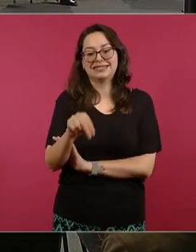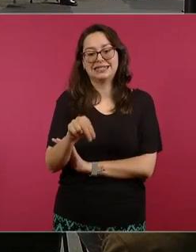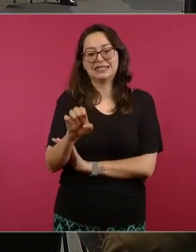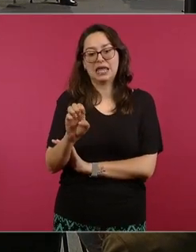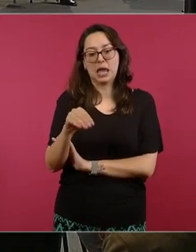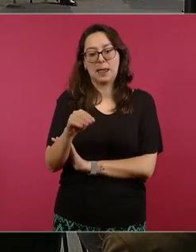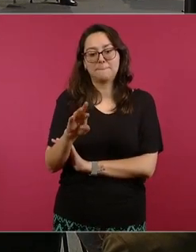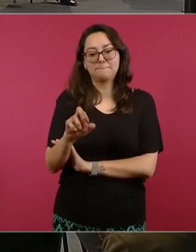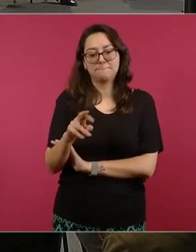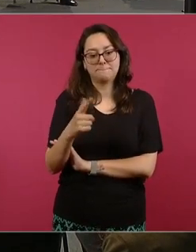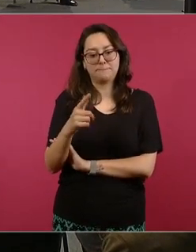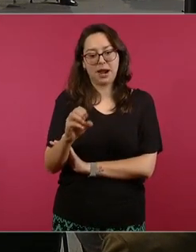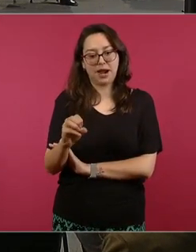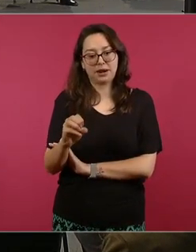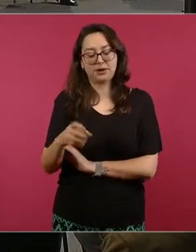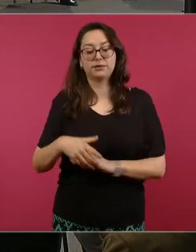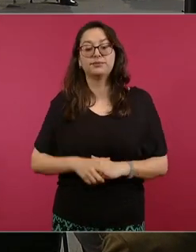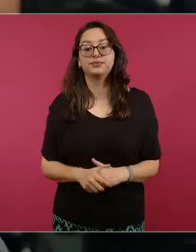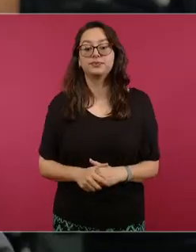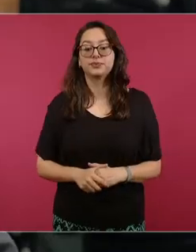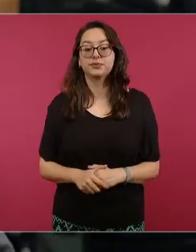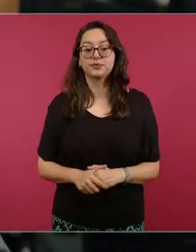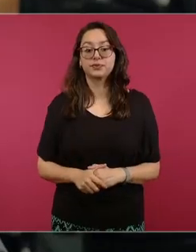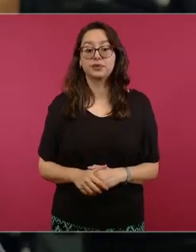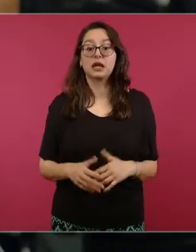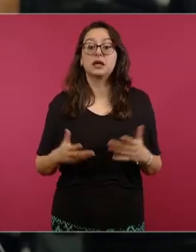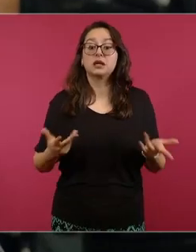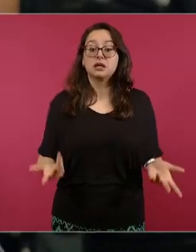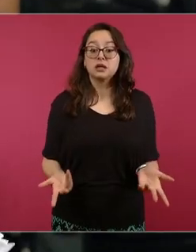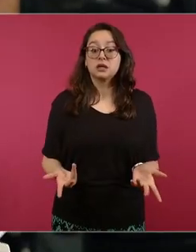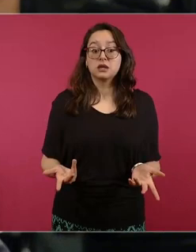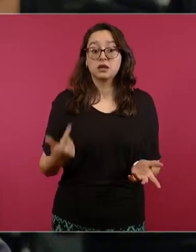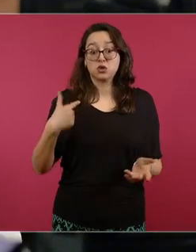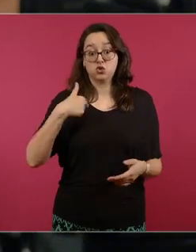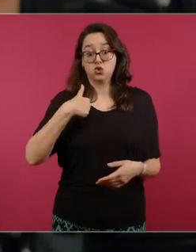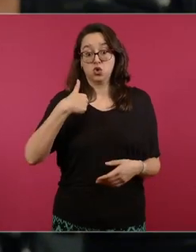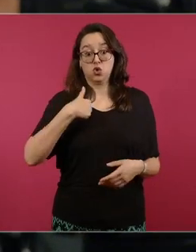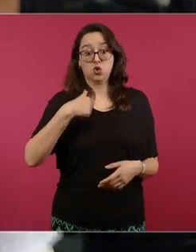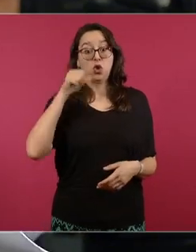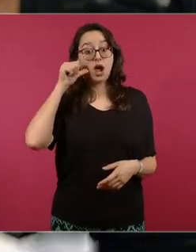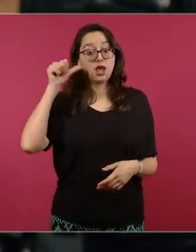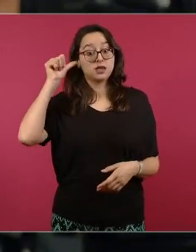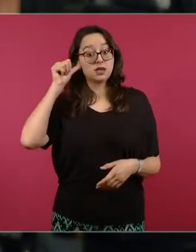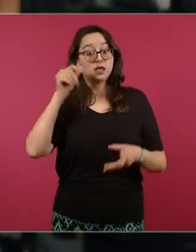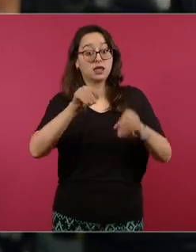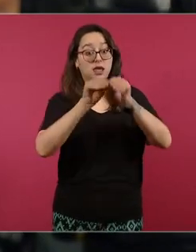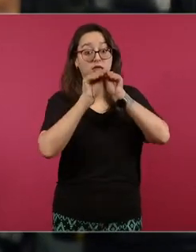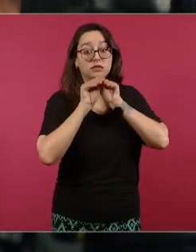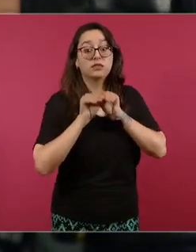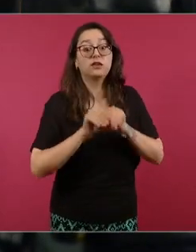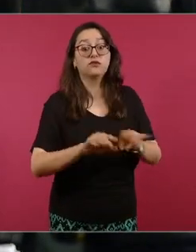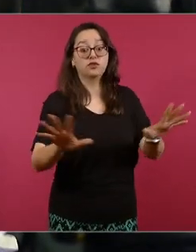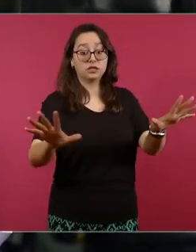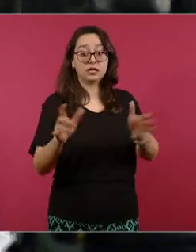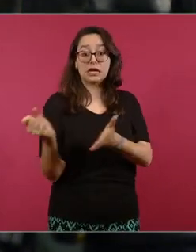los los créditos fiscales que yo publico el día de ayer en sin embargo